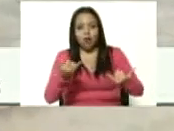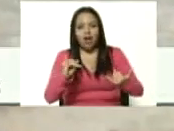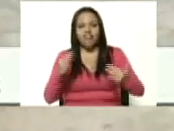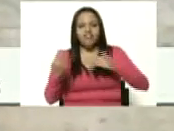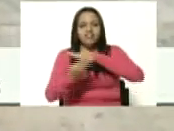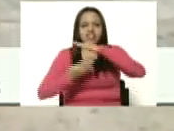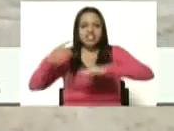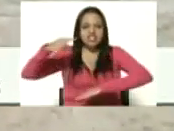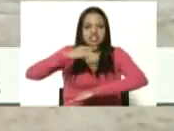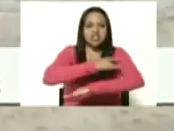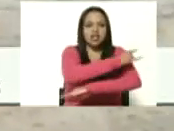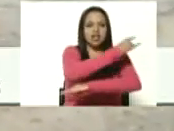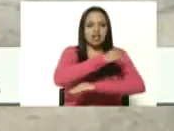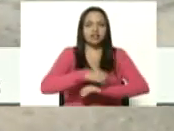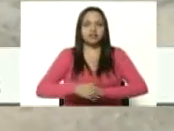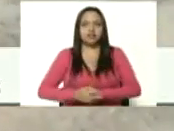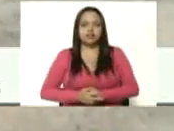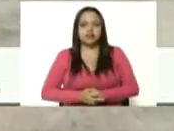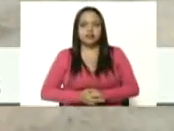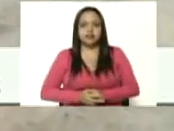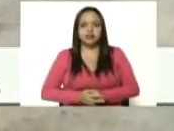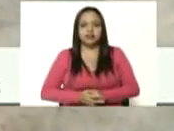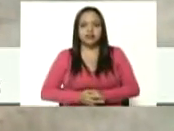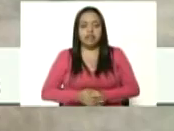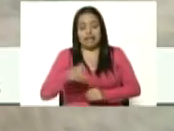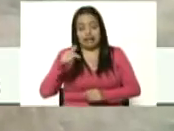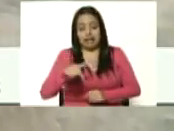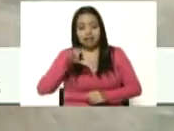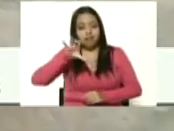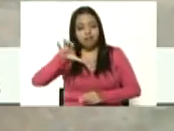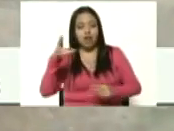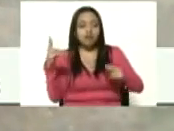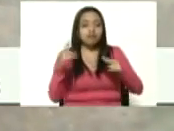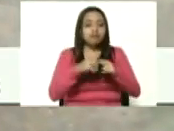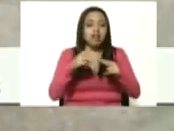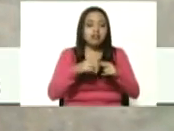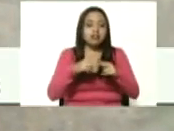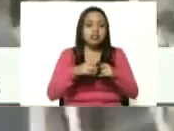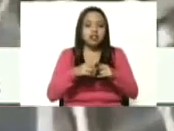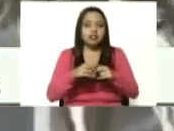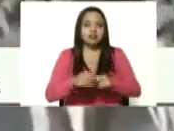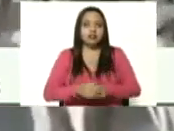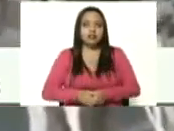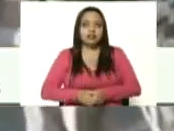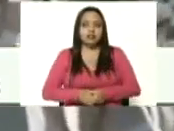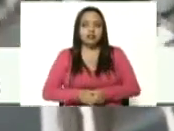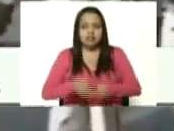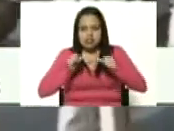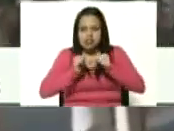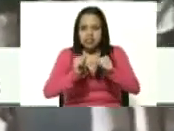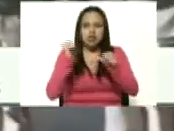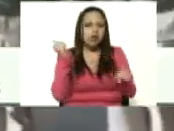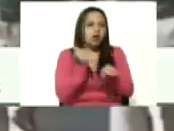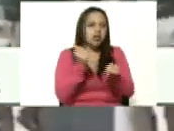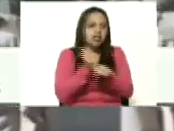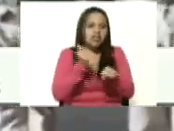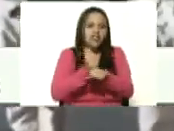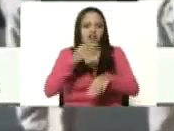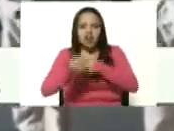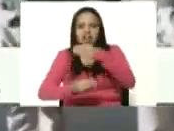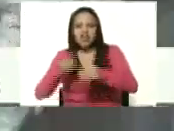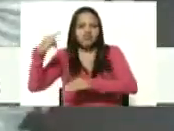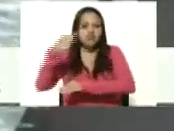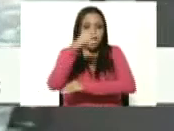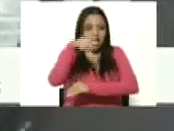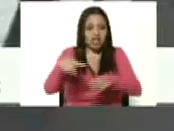Buenaventura Vivas Guerrero Santo Domingo Estado Táchira aumentando el apresto operacional de las unidades operativas